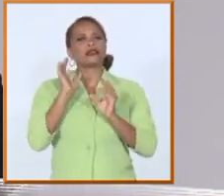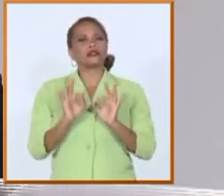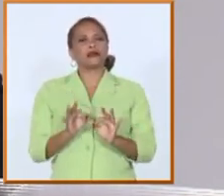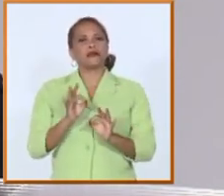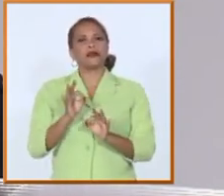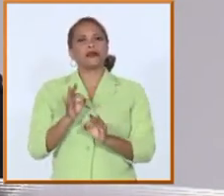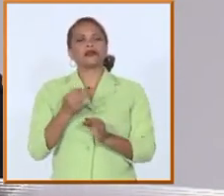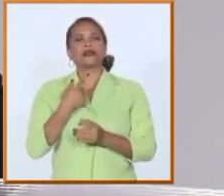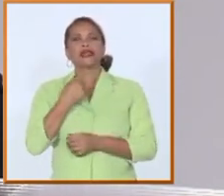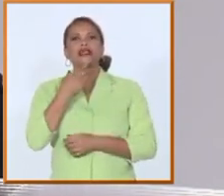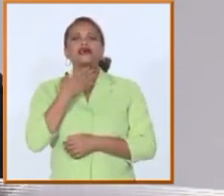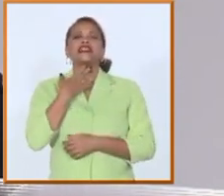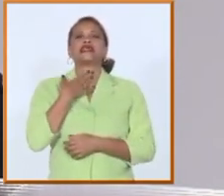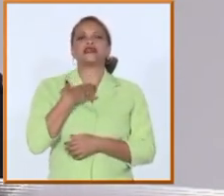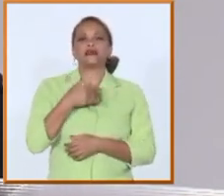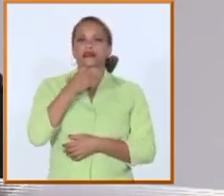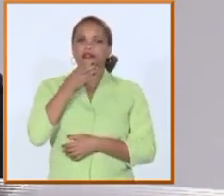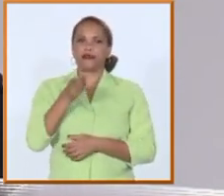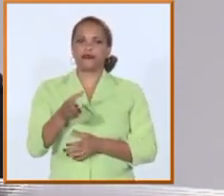alcanzó determinados niveles